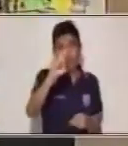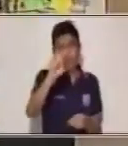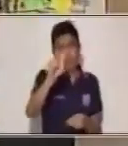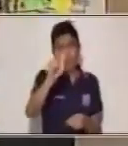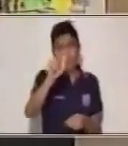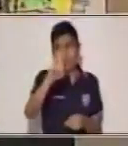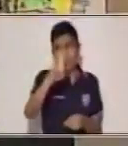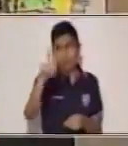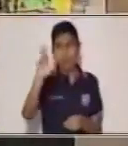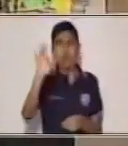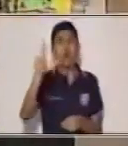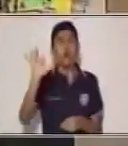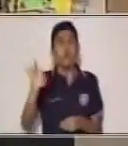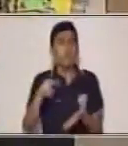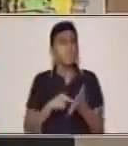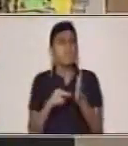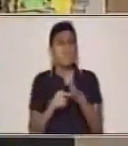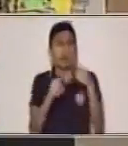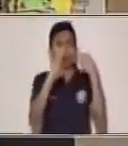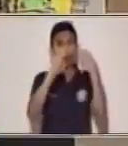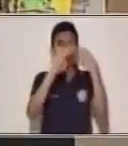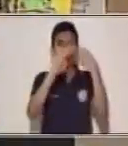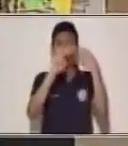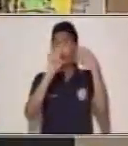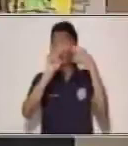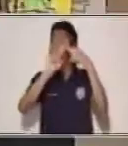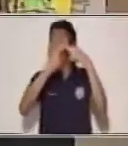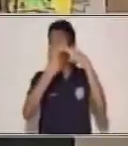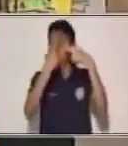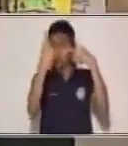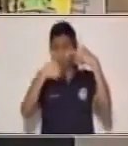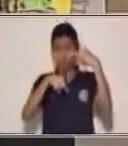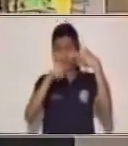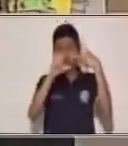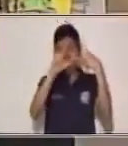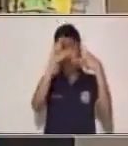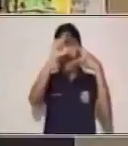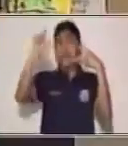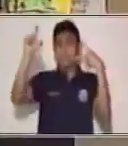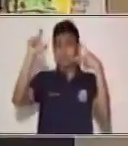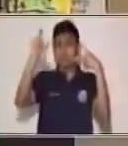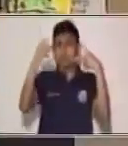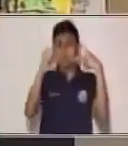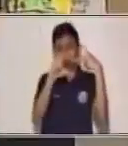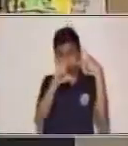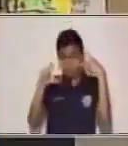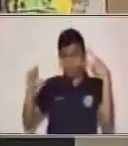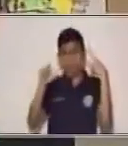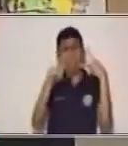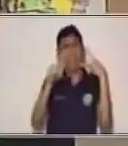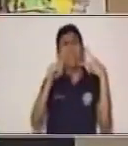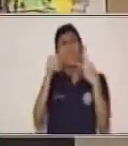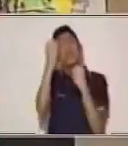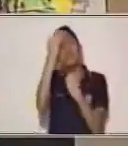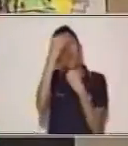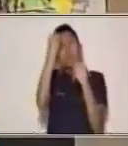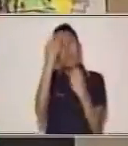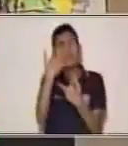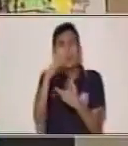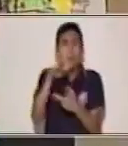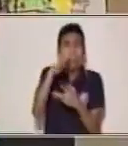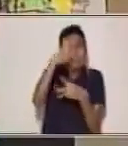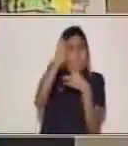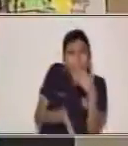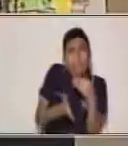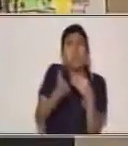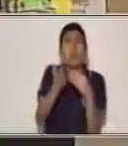En esta parte del cuento es donde surge el conflicto. Suceden